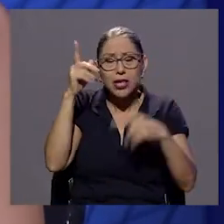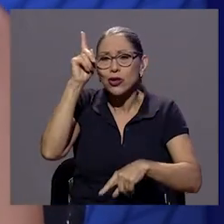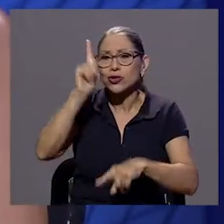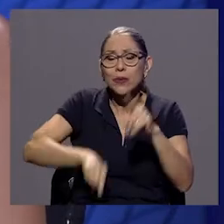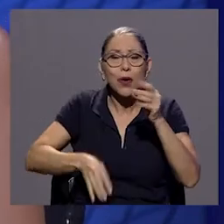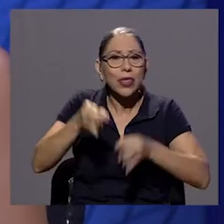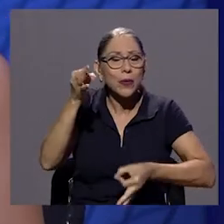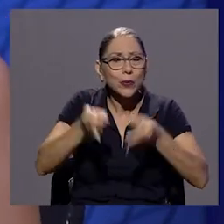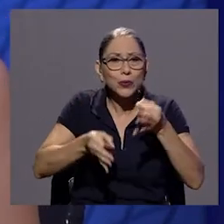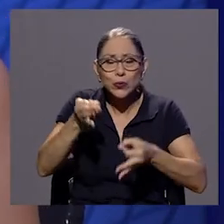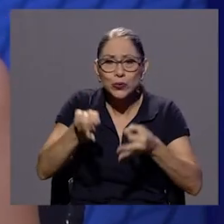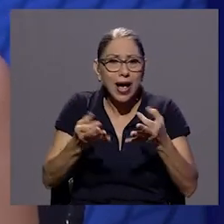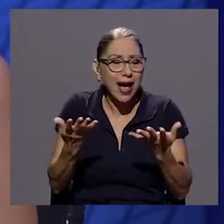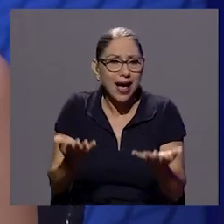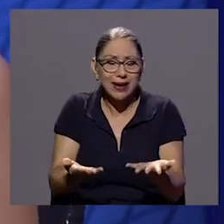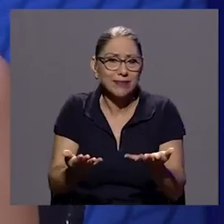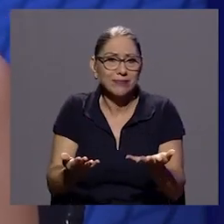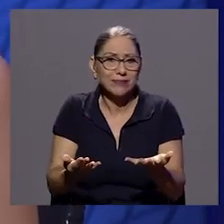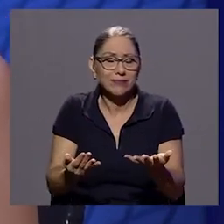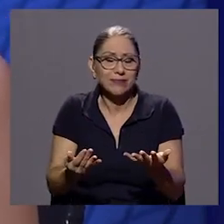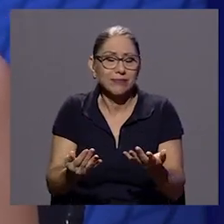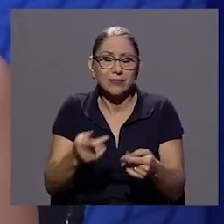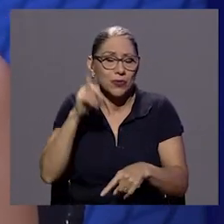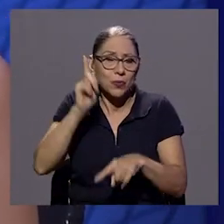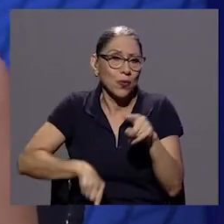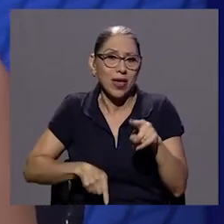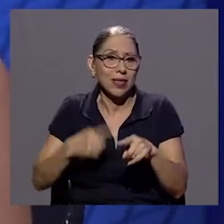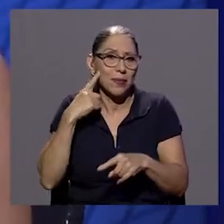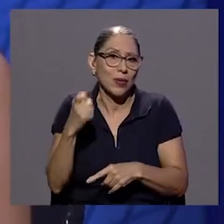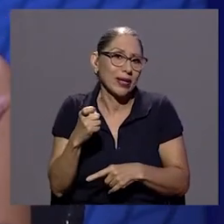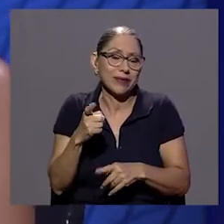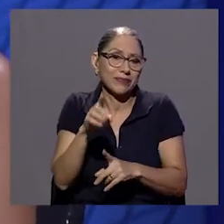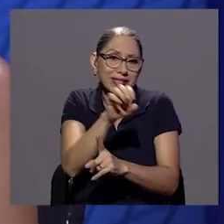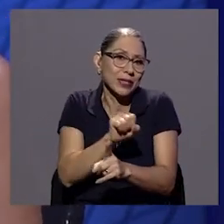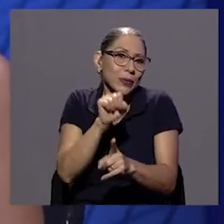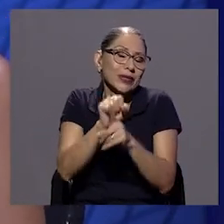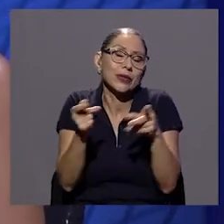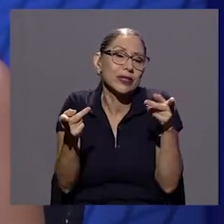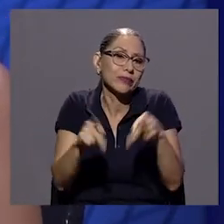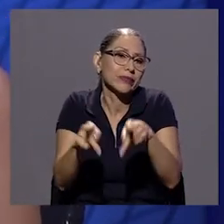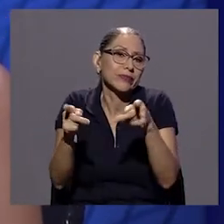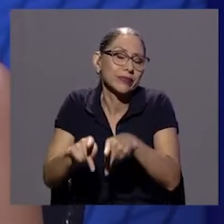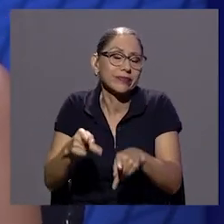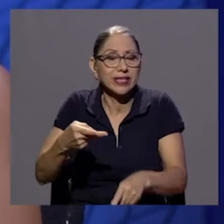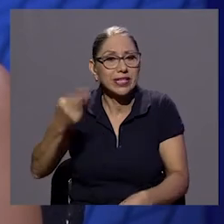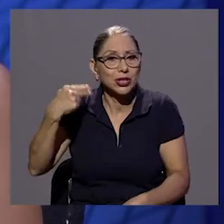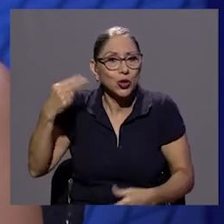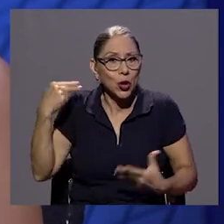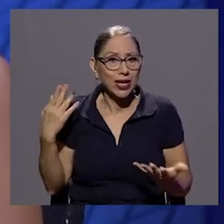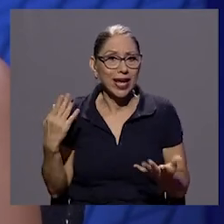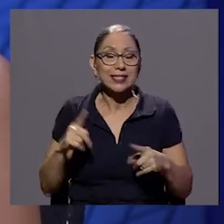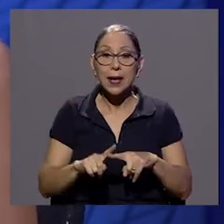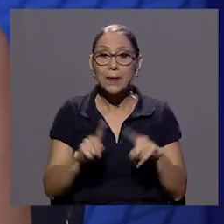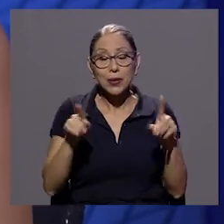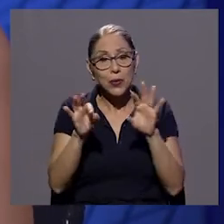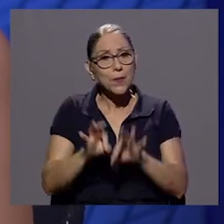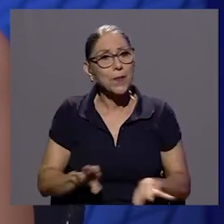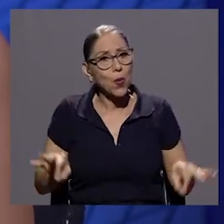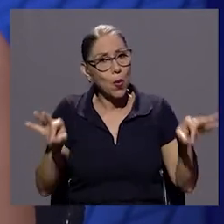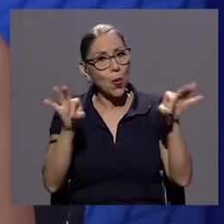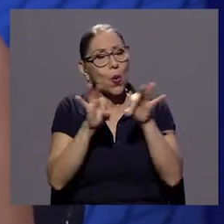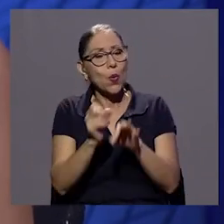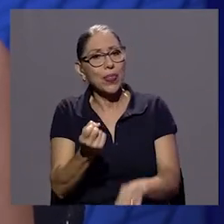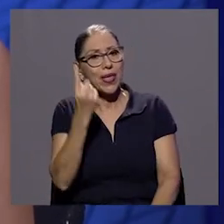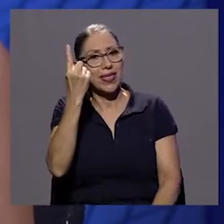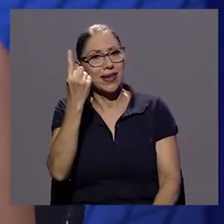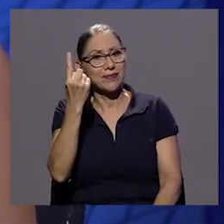juzgarla ¿verdad? de una forma muy extrema porque porque son situaciones históricas ¿no? pero pero que son importantes también